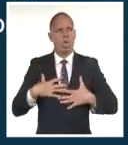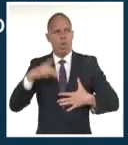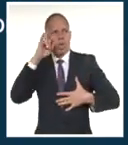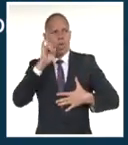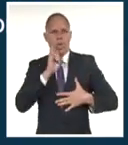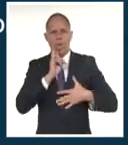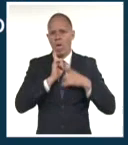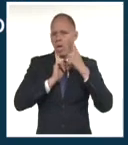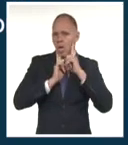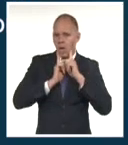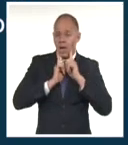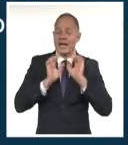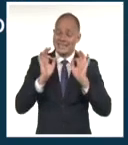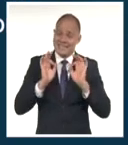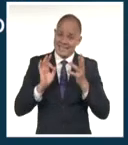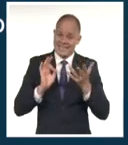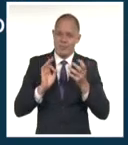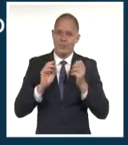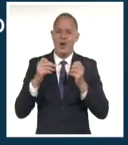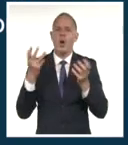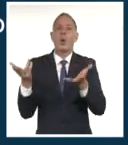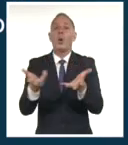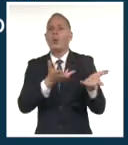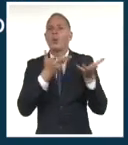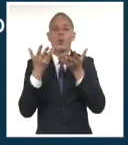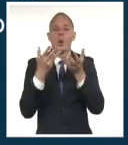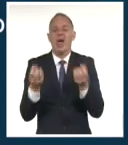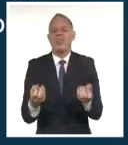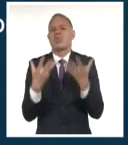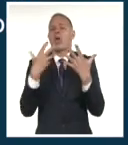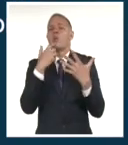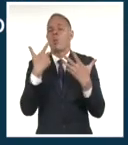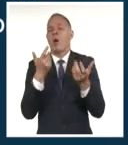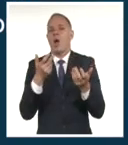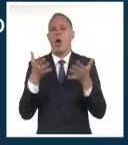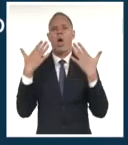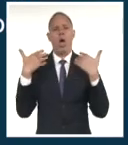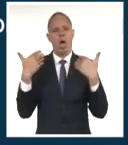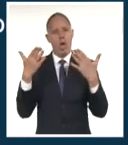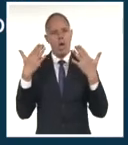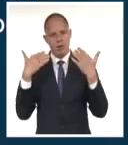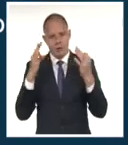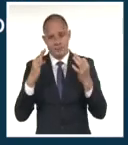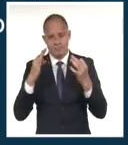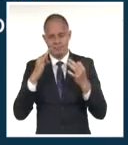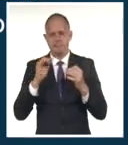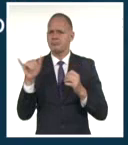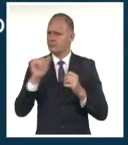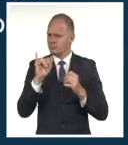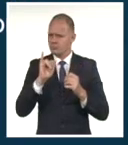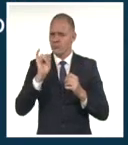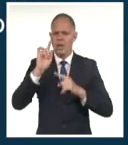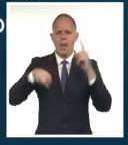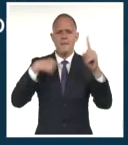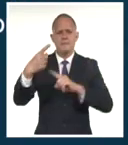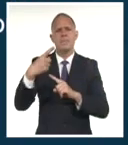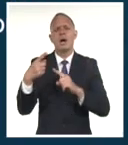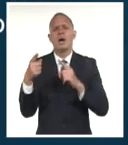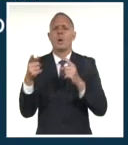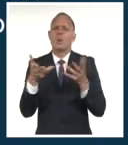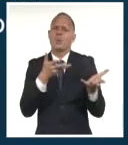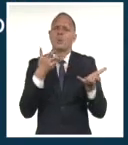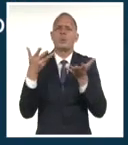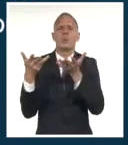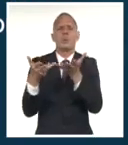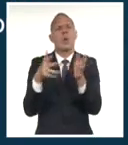aire que llega cargado de calor desde el mar Caribe. Y entonces, pues en el resto del país habrá vientos mareables débiles todo